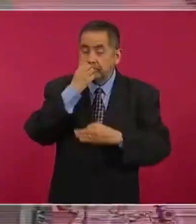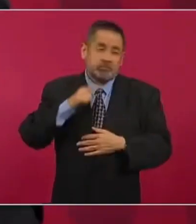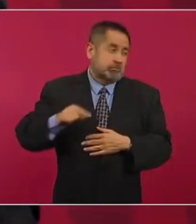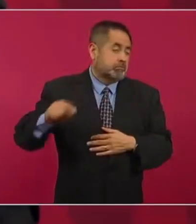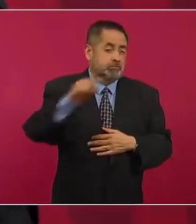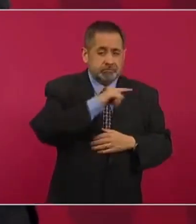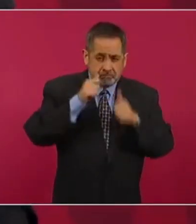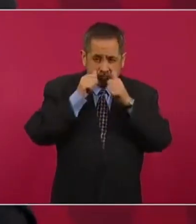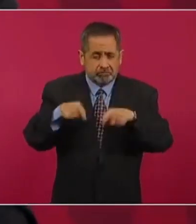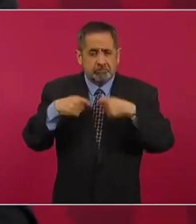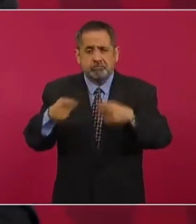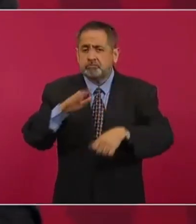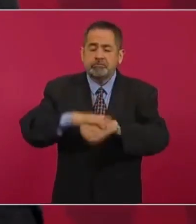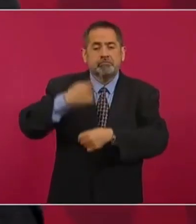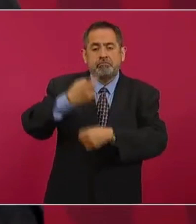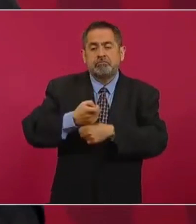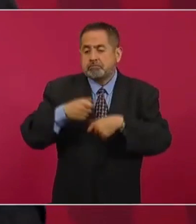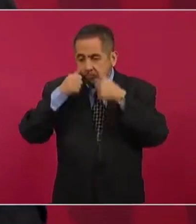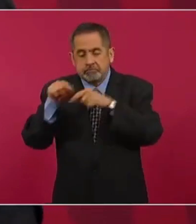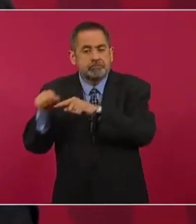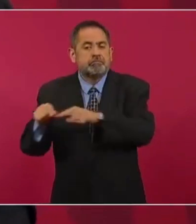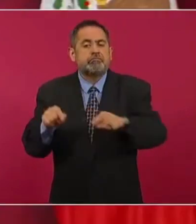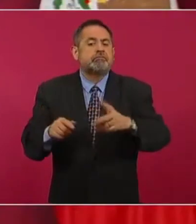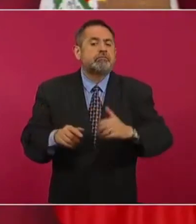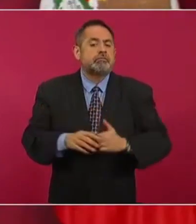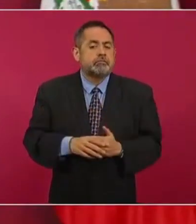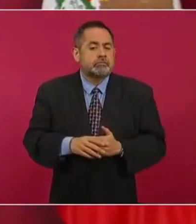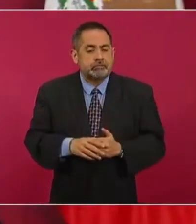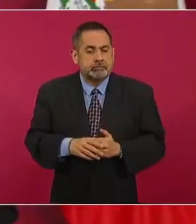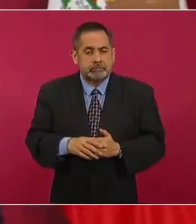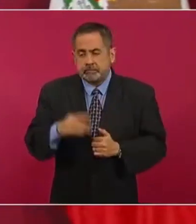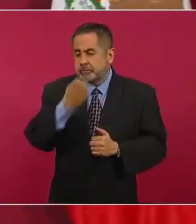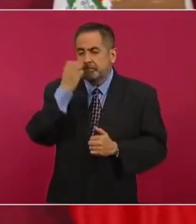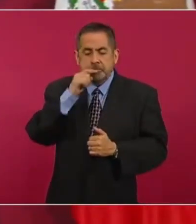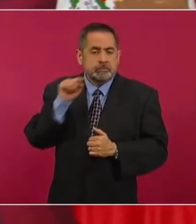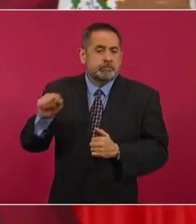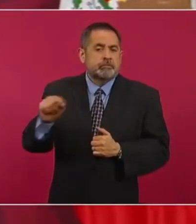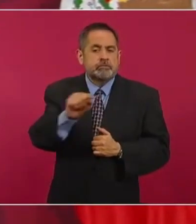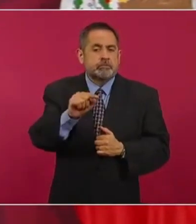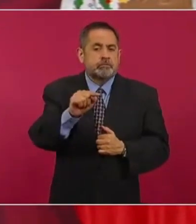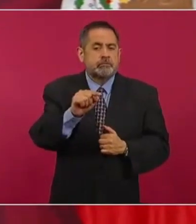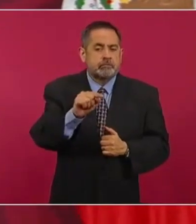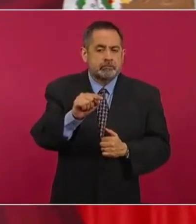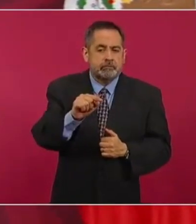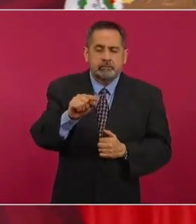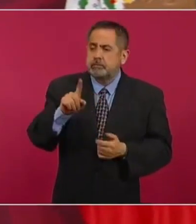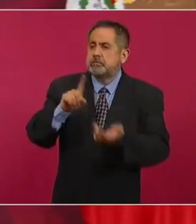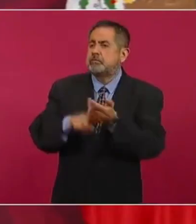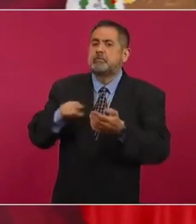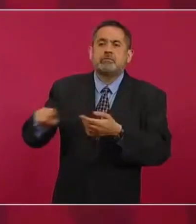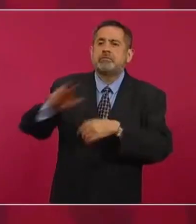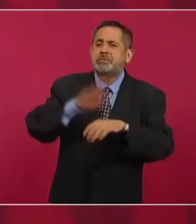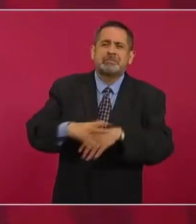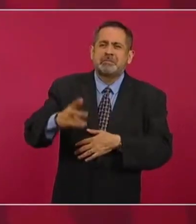dándole prioridad a las escuelas de las zonas más